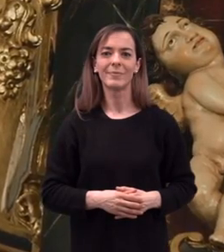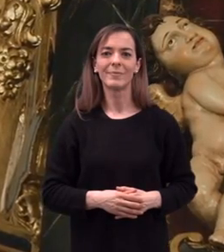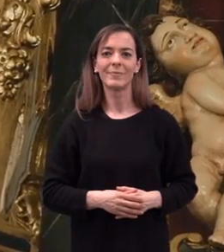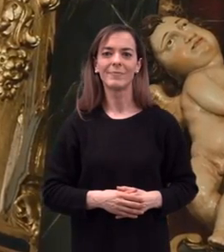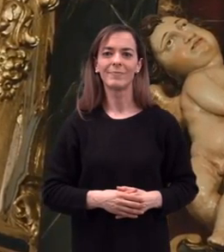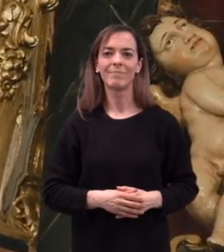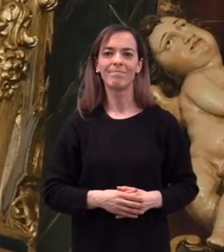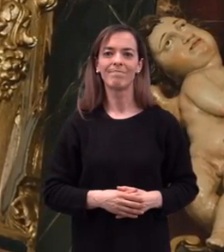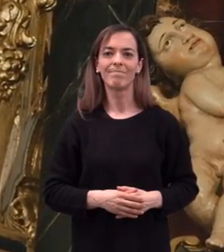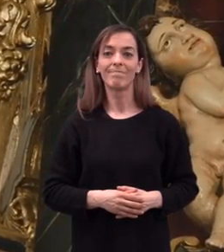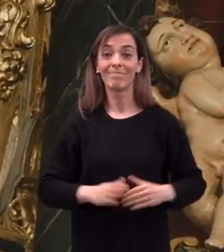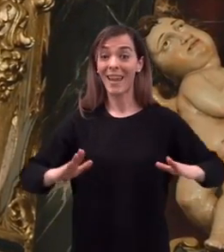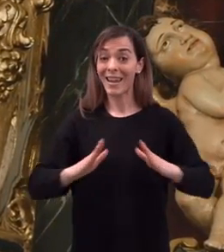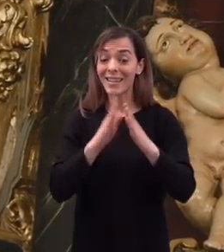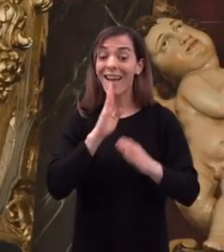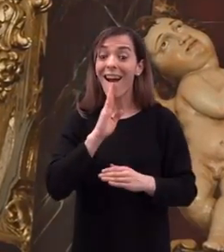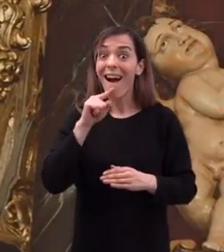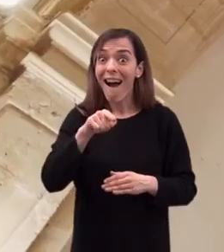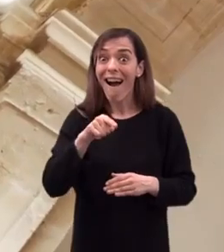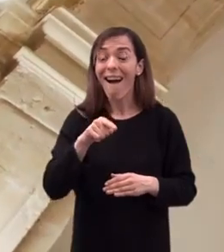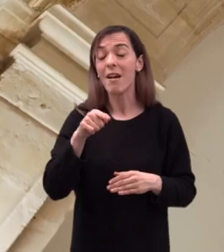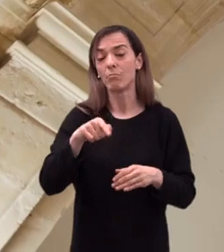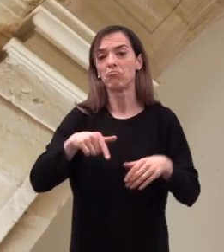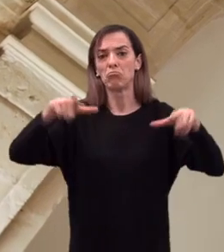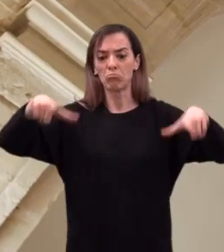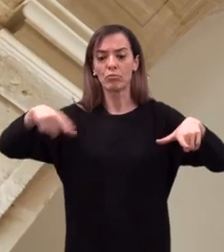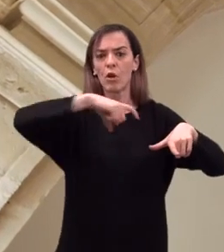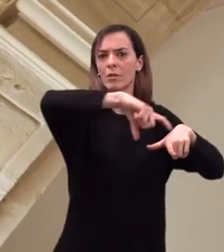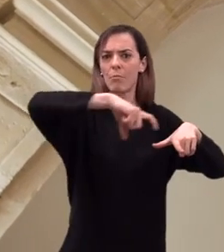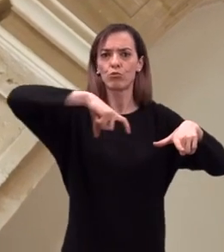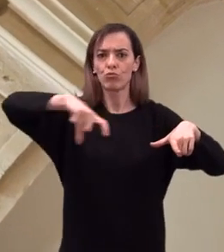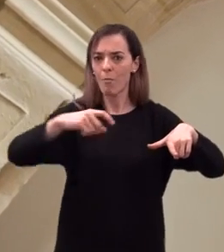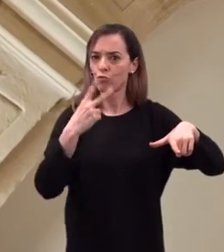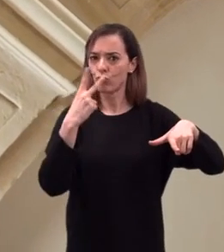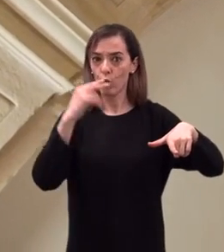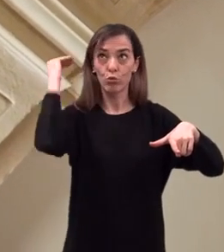que inicialmente tenía tan solo dos tramos cubiertos con crucería.